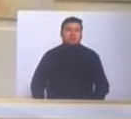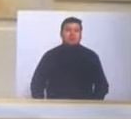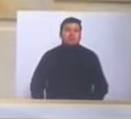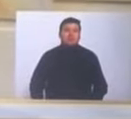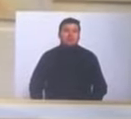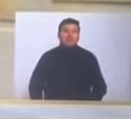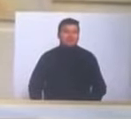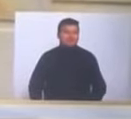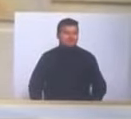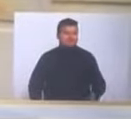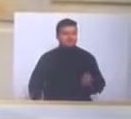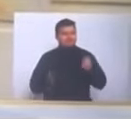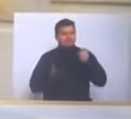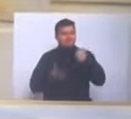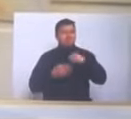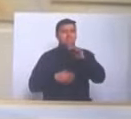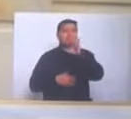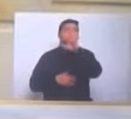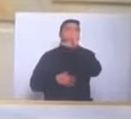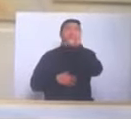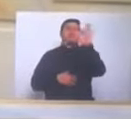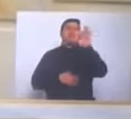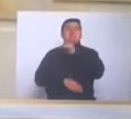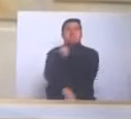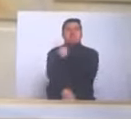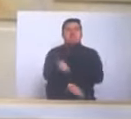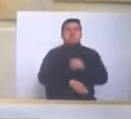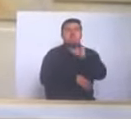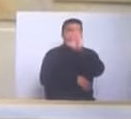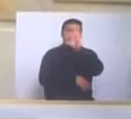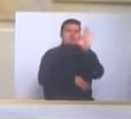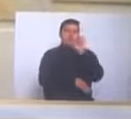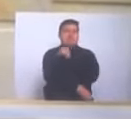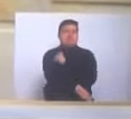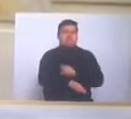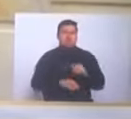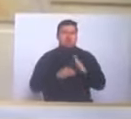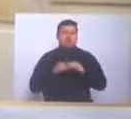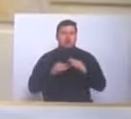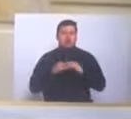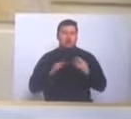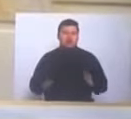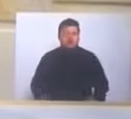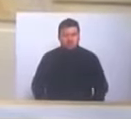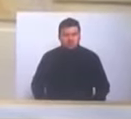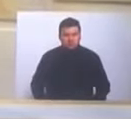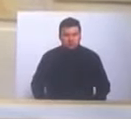para hacer esas inversiones de más de 500 millones de dólares